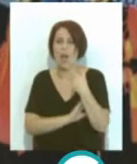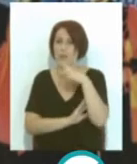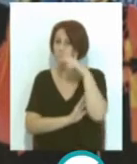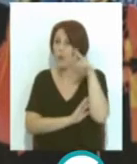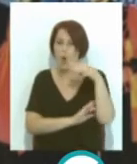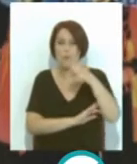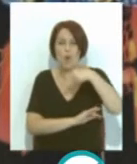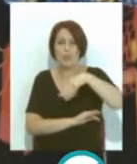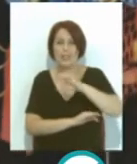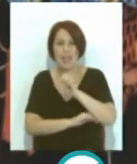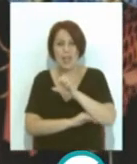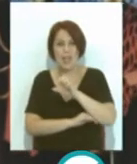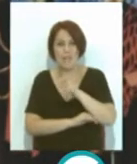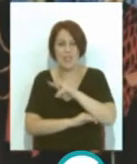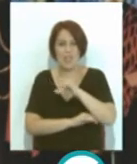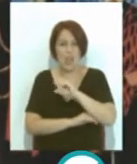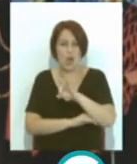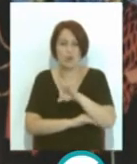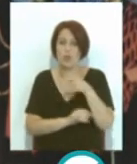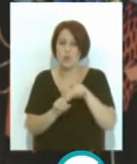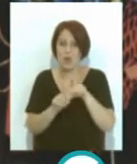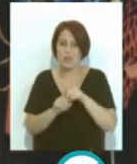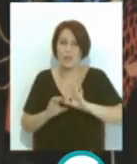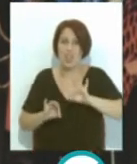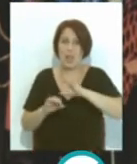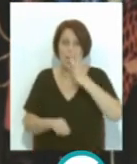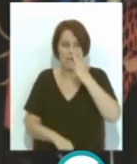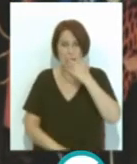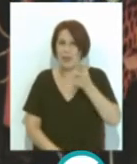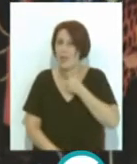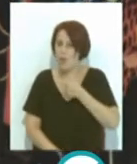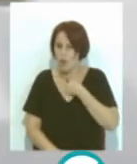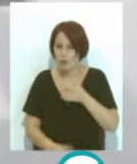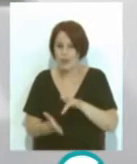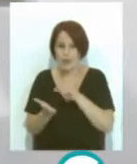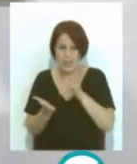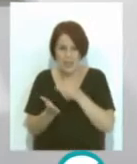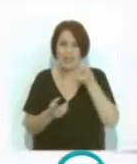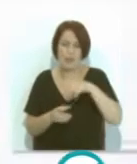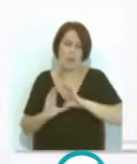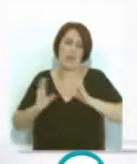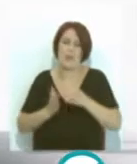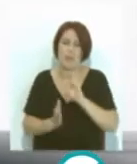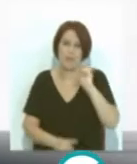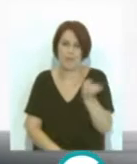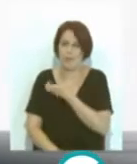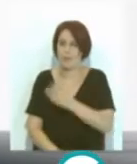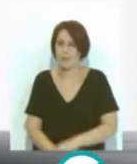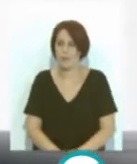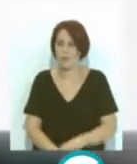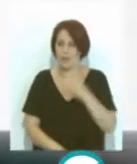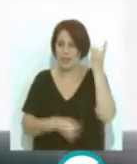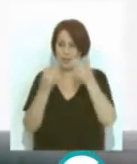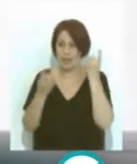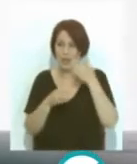Montevideo recoge las peculiaridades de este carnaval con el humor la revista y las murgas una actividad